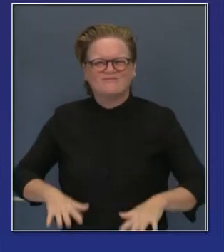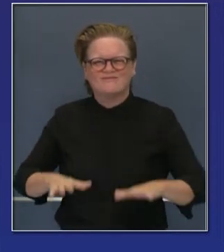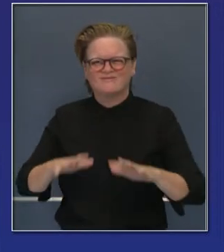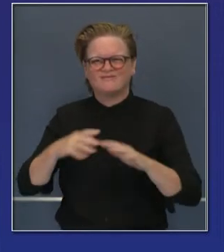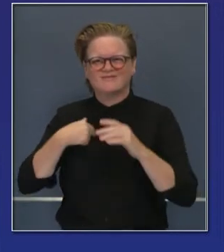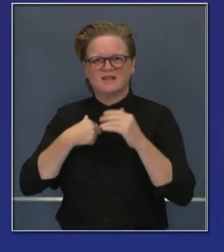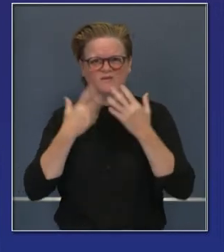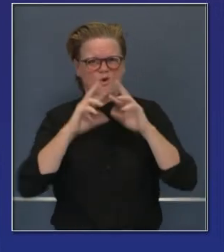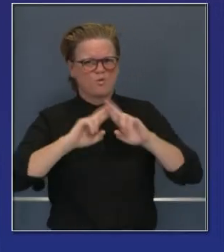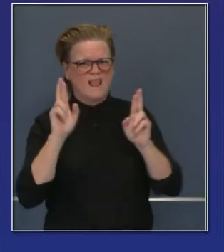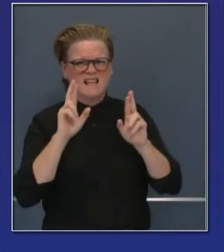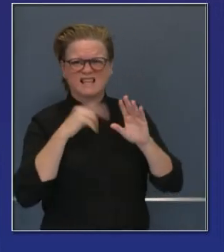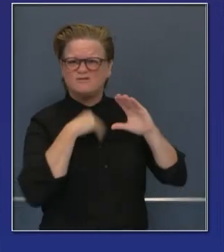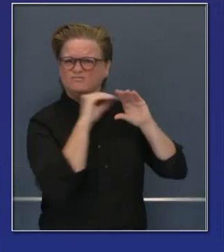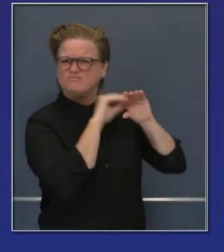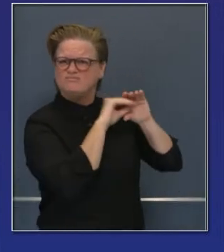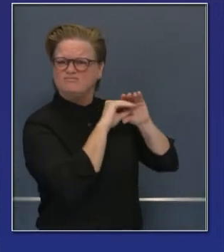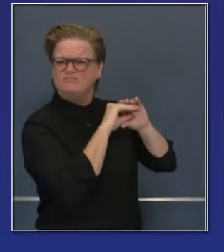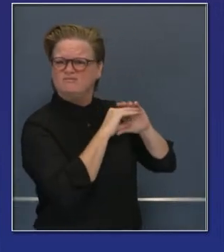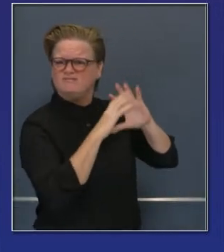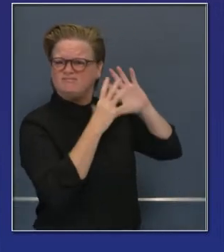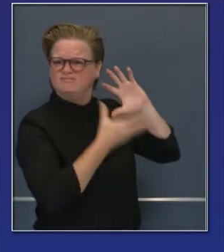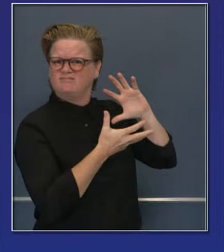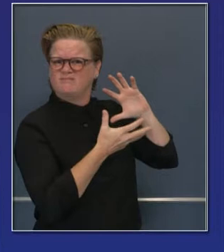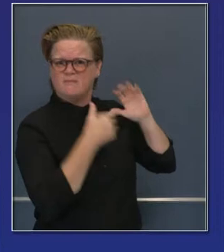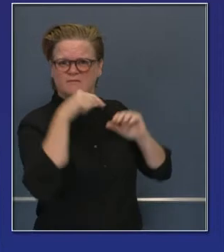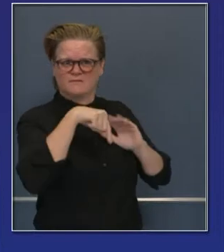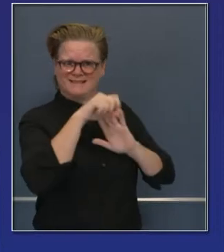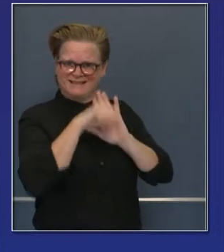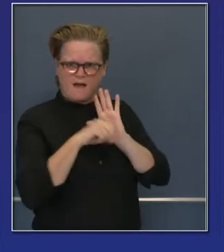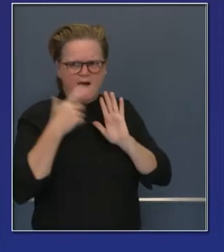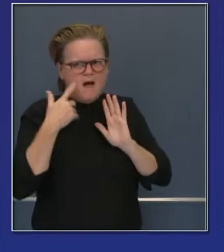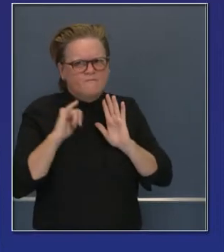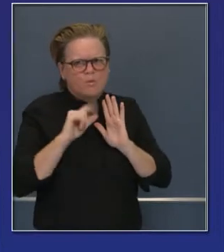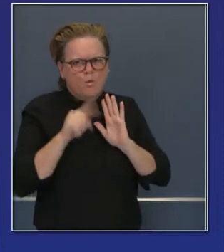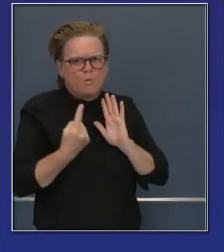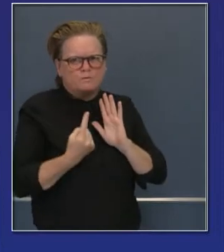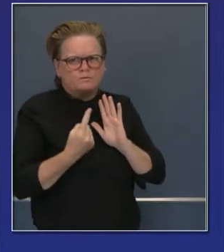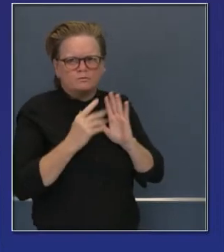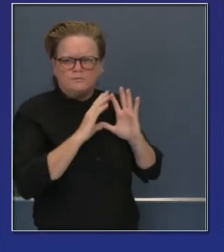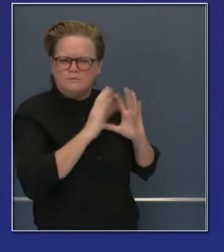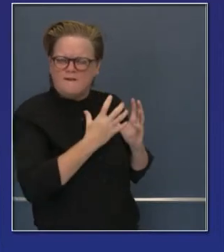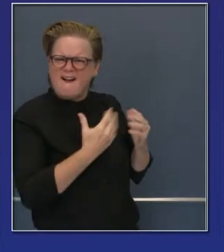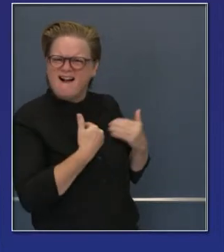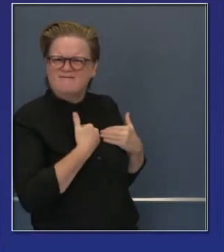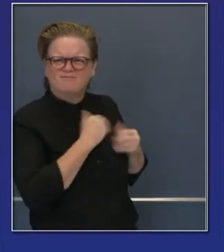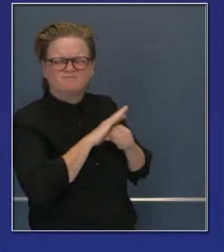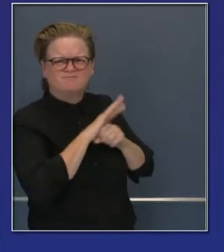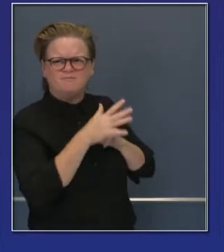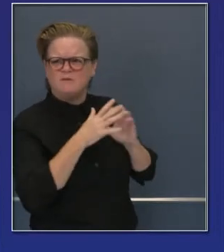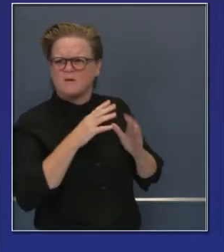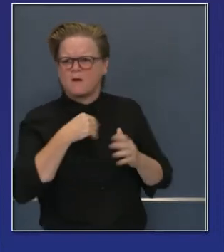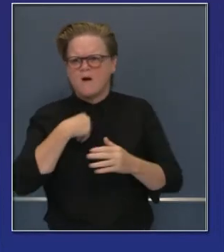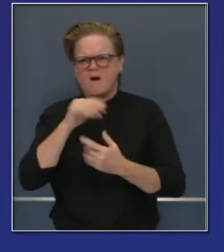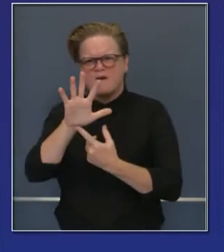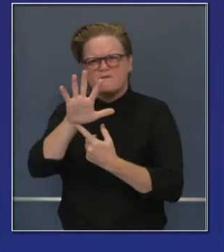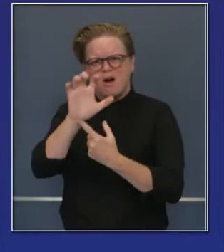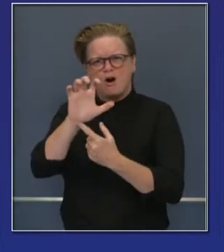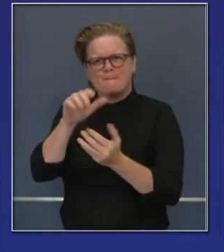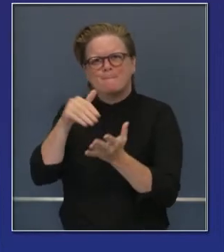personal que tenemos en existencia actualmente en el estado de California. Más de